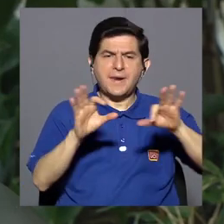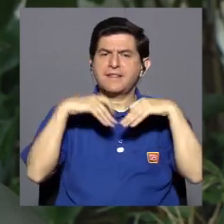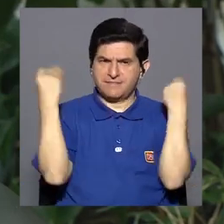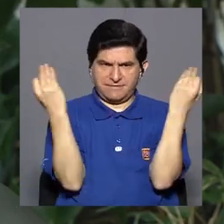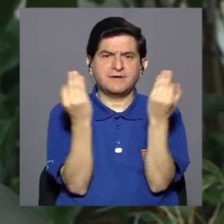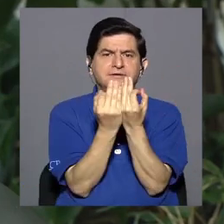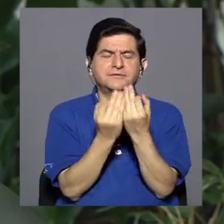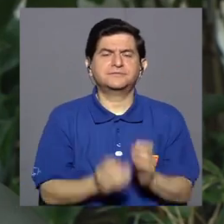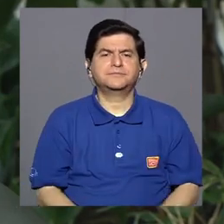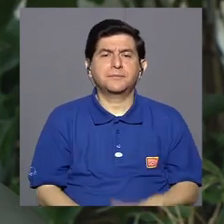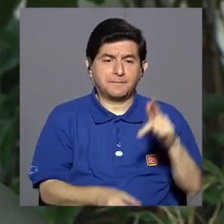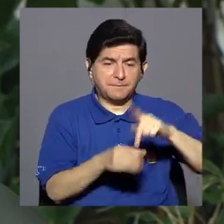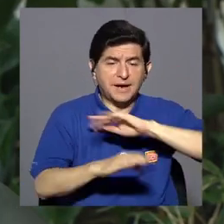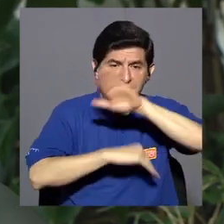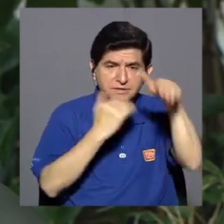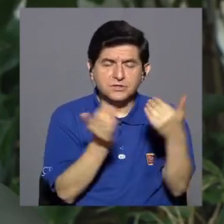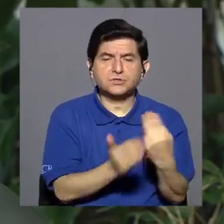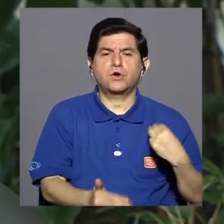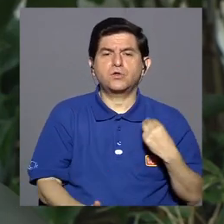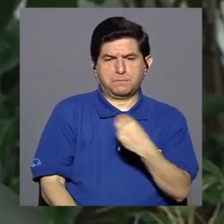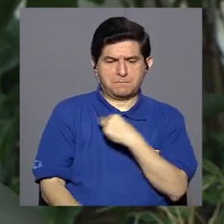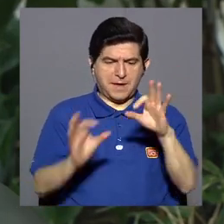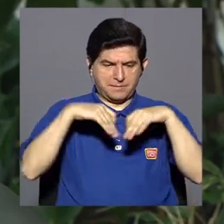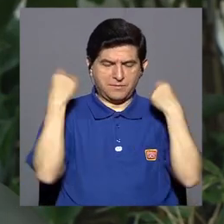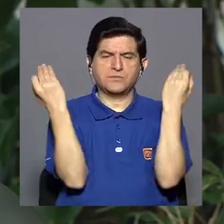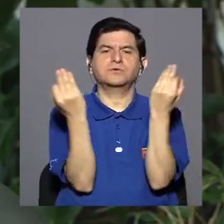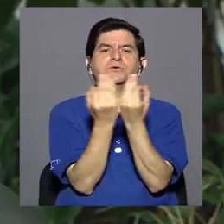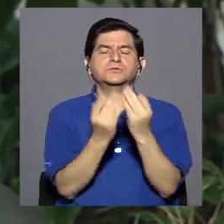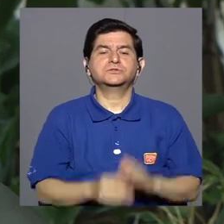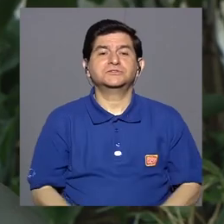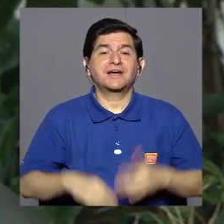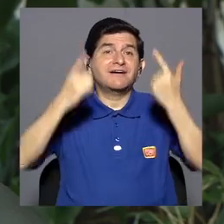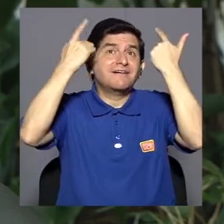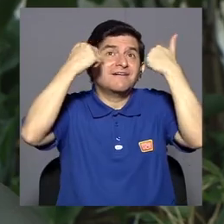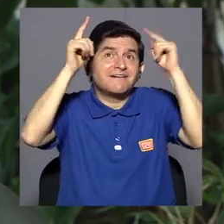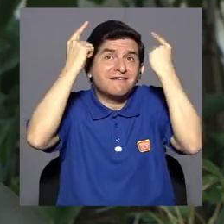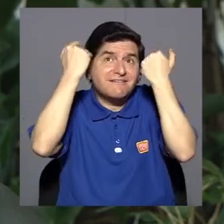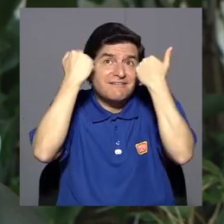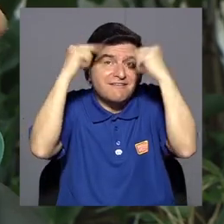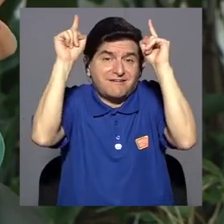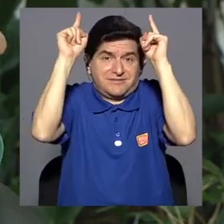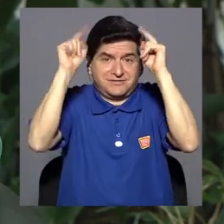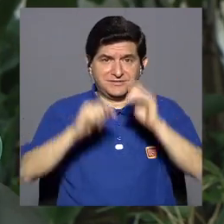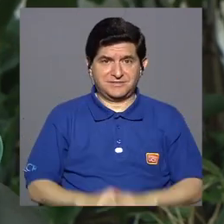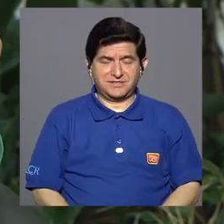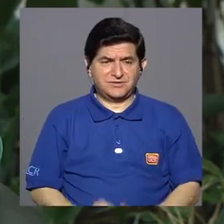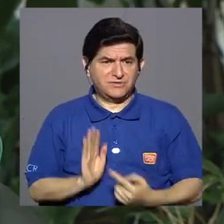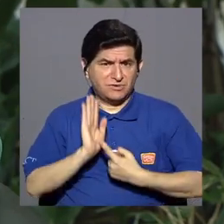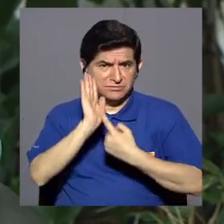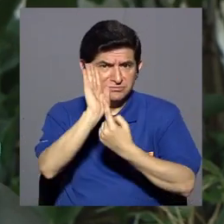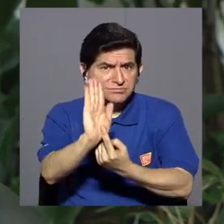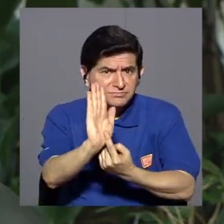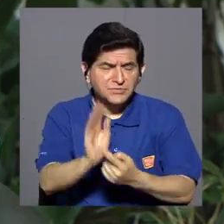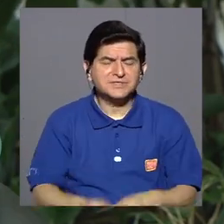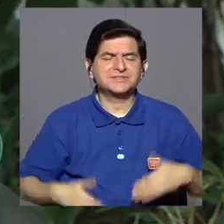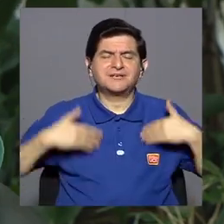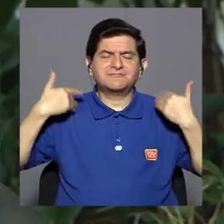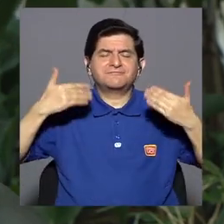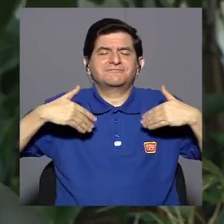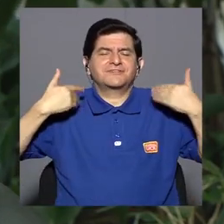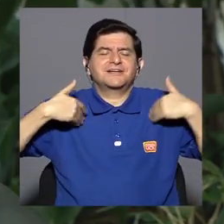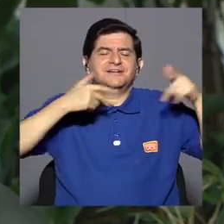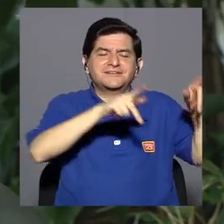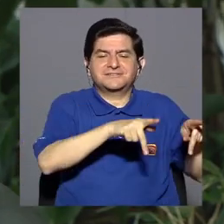familiar. Están inmiscuidos todos los componentes de la familia y el éxito que se refleja en la